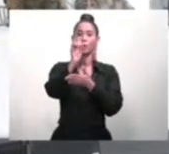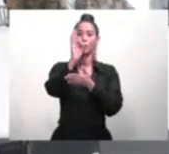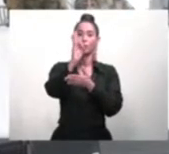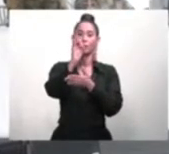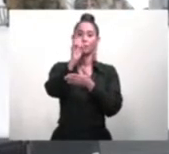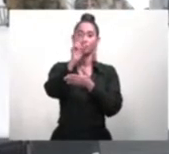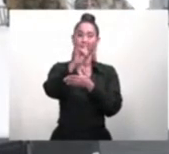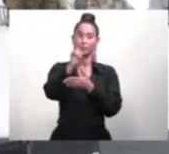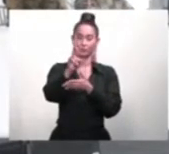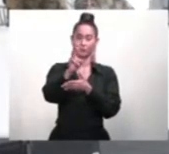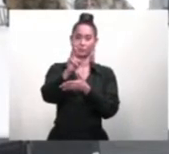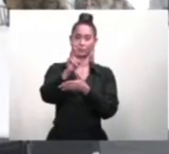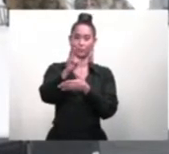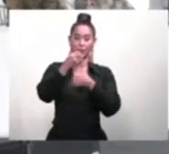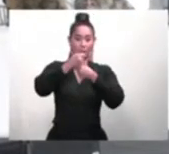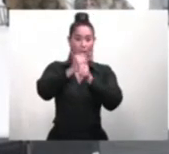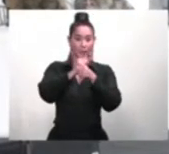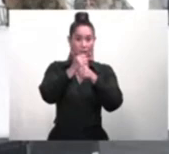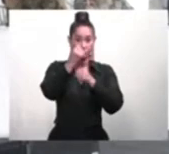produjo en la India